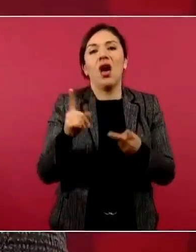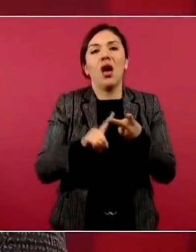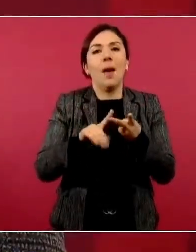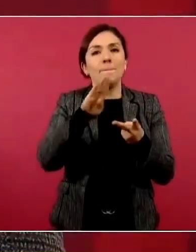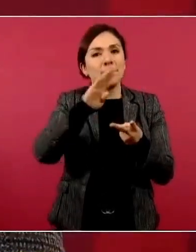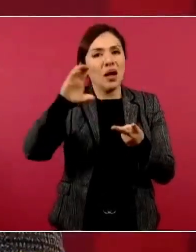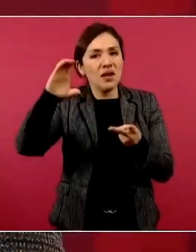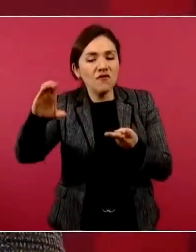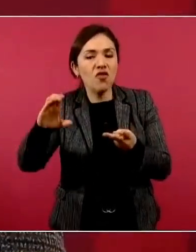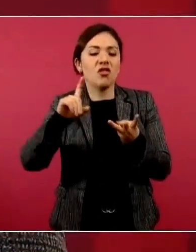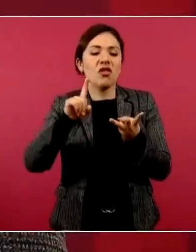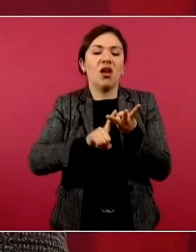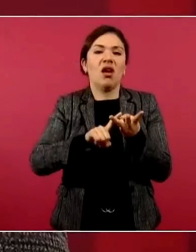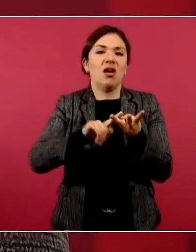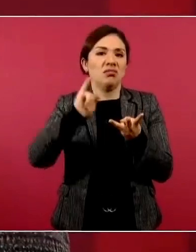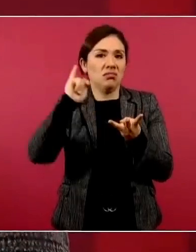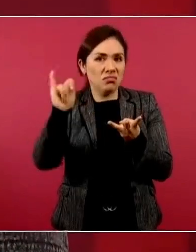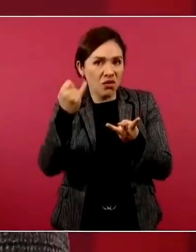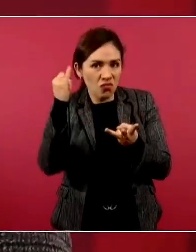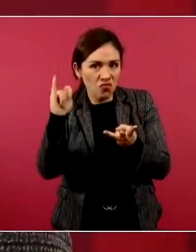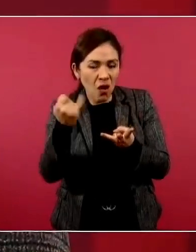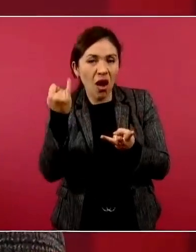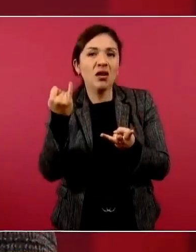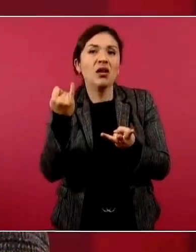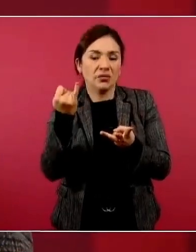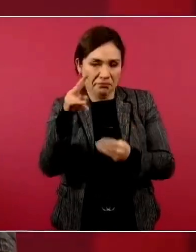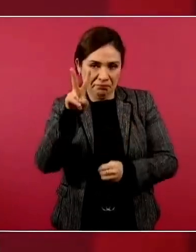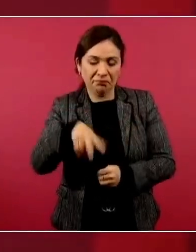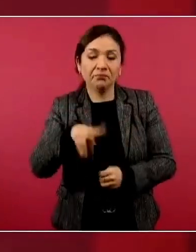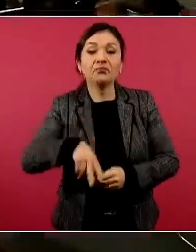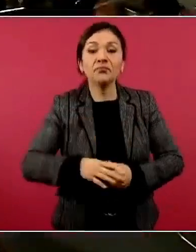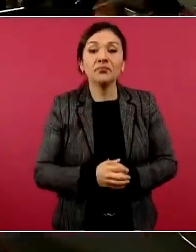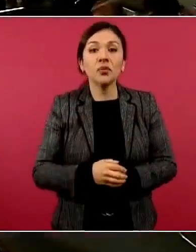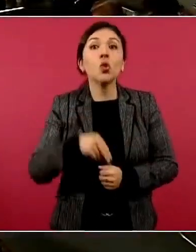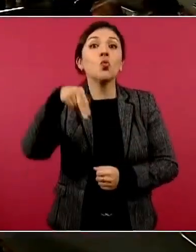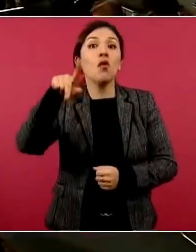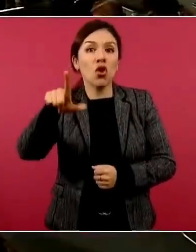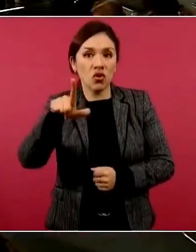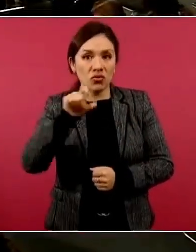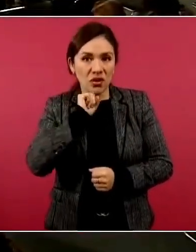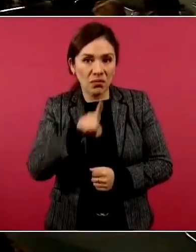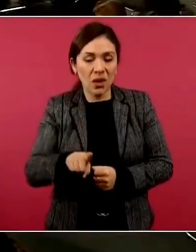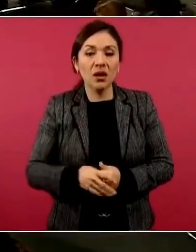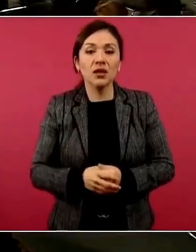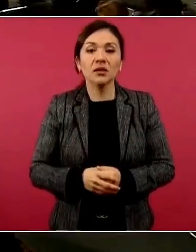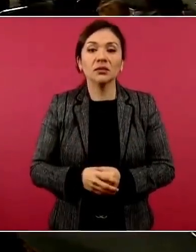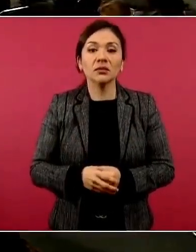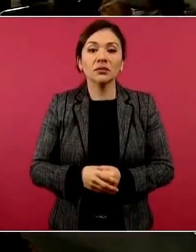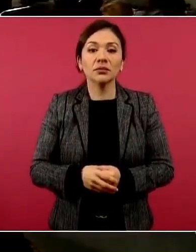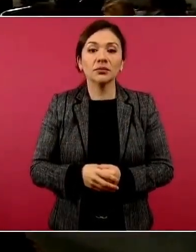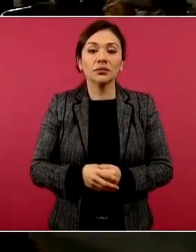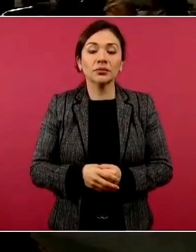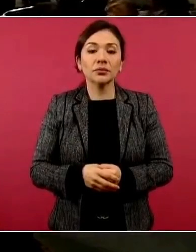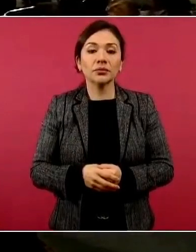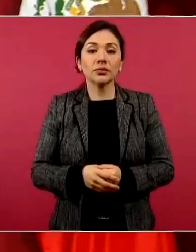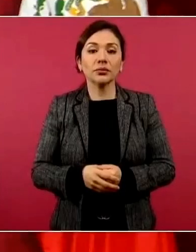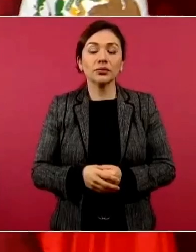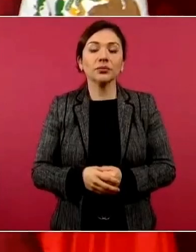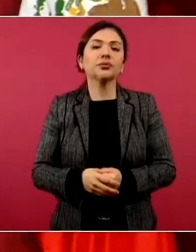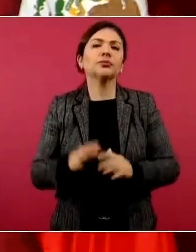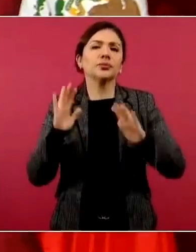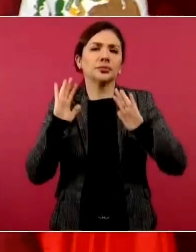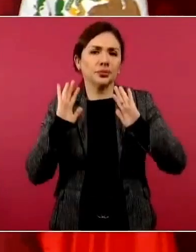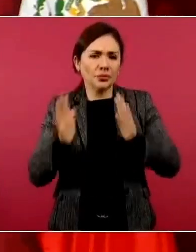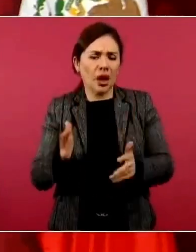California, Nuevo León, el Ejército